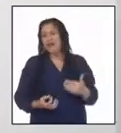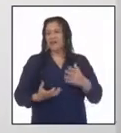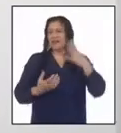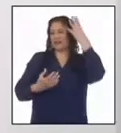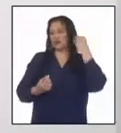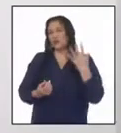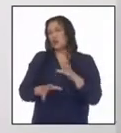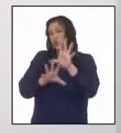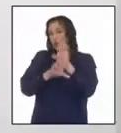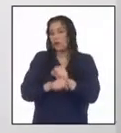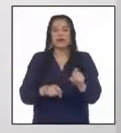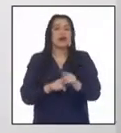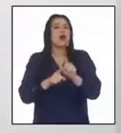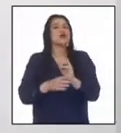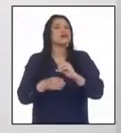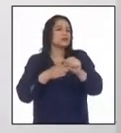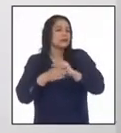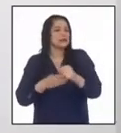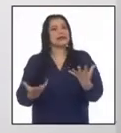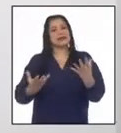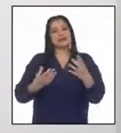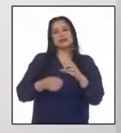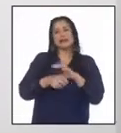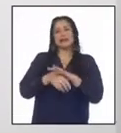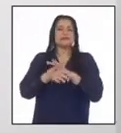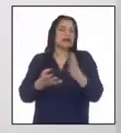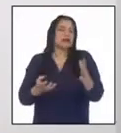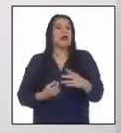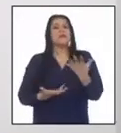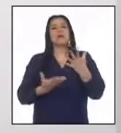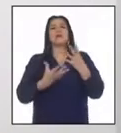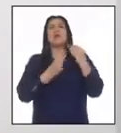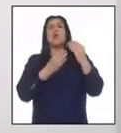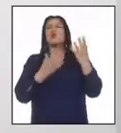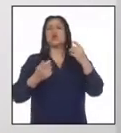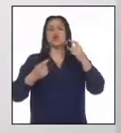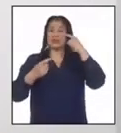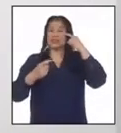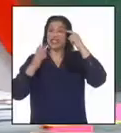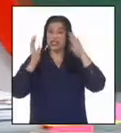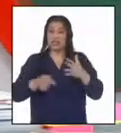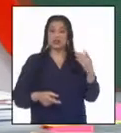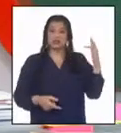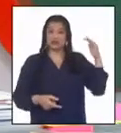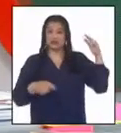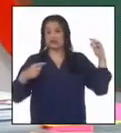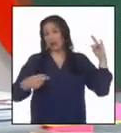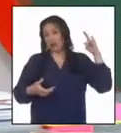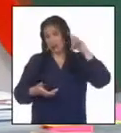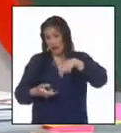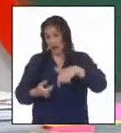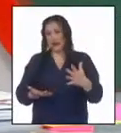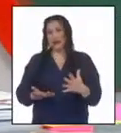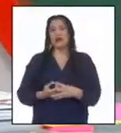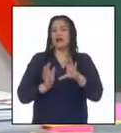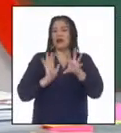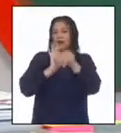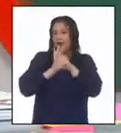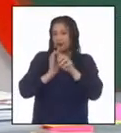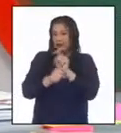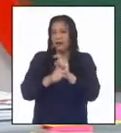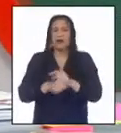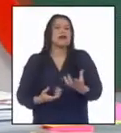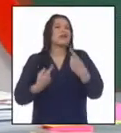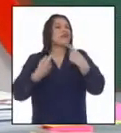otras prácticas sanitarias introducidas al Perú por inmigrantes asiáticos y europeos. Vamos viendo que hay diversos factores que